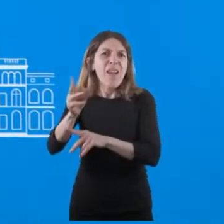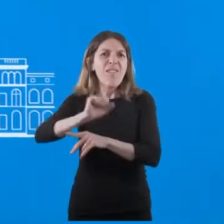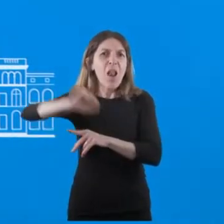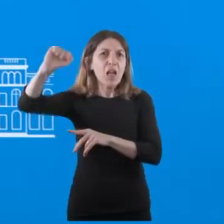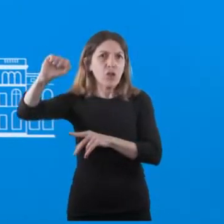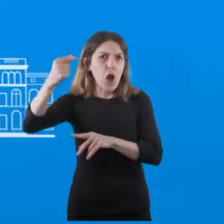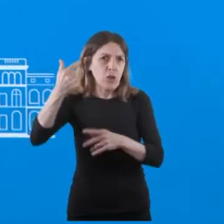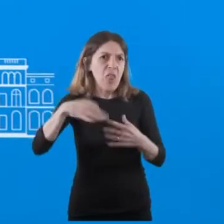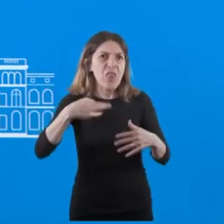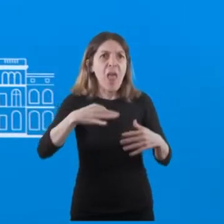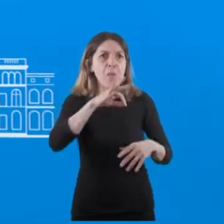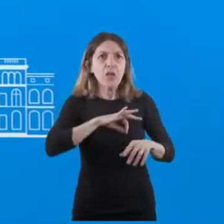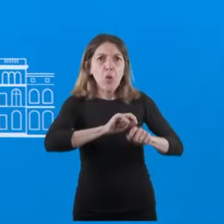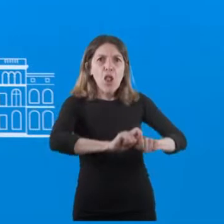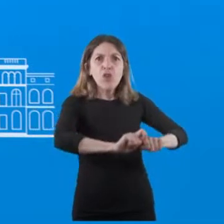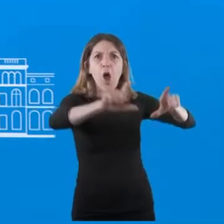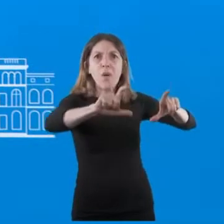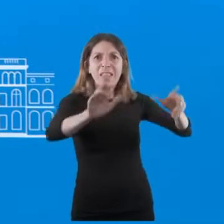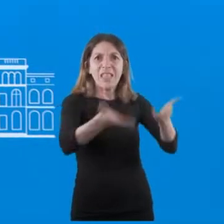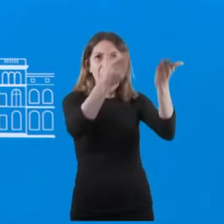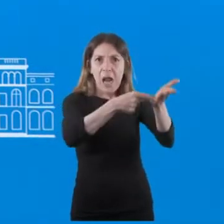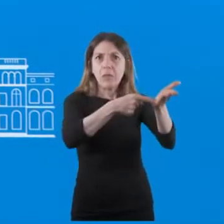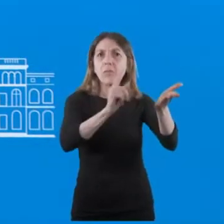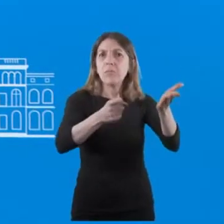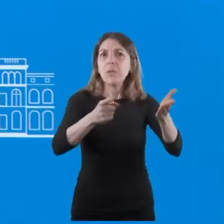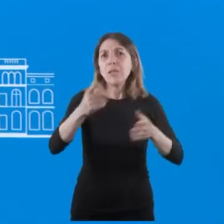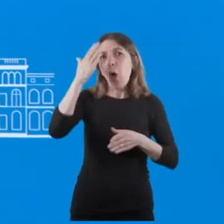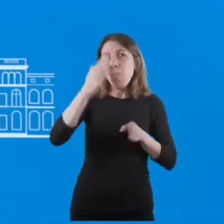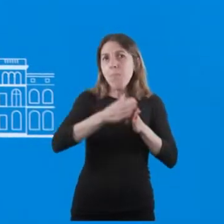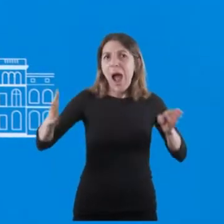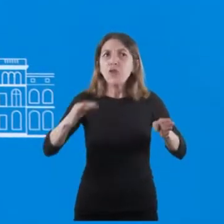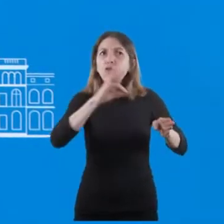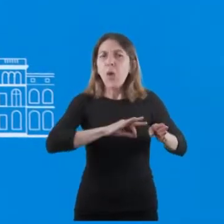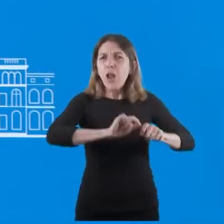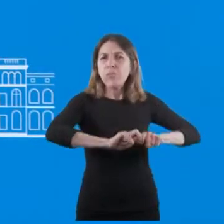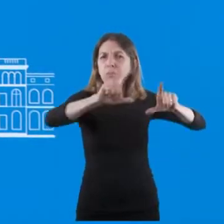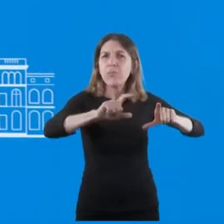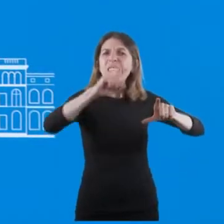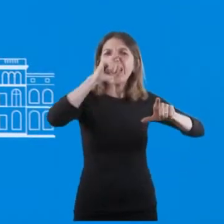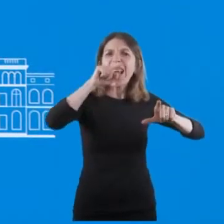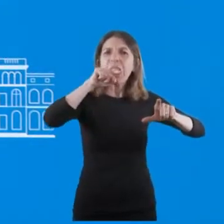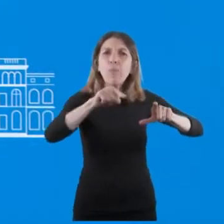salarios para cerrar esa brecha, y en marzo los salarios registraron una suba intermanual de 7